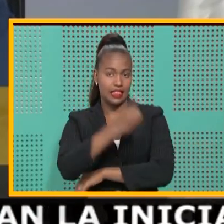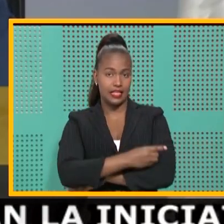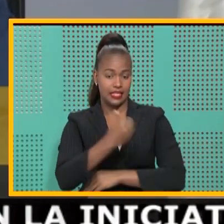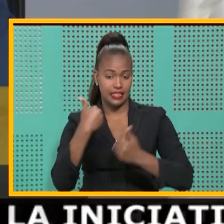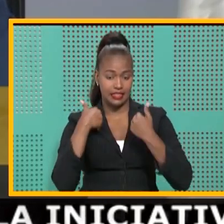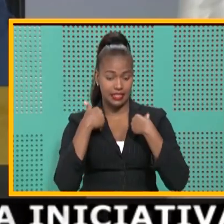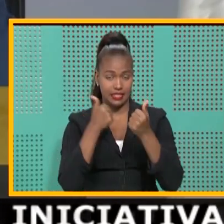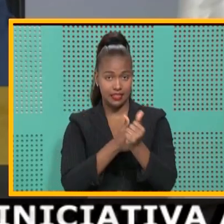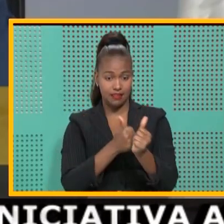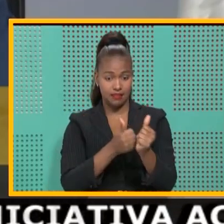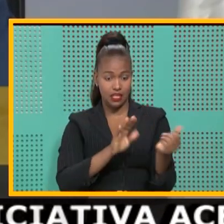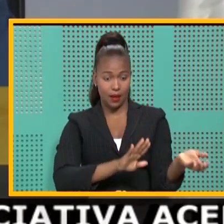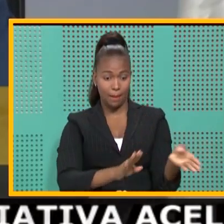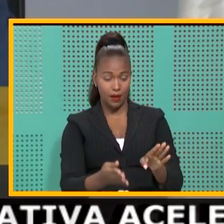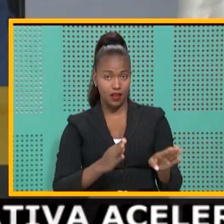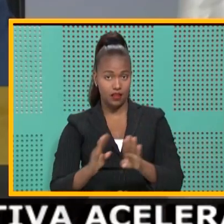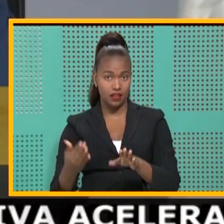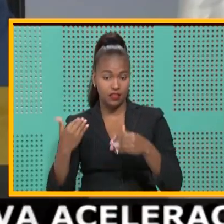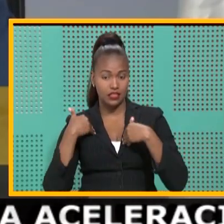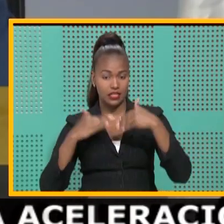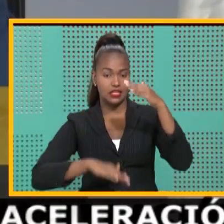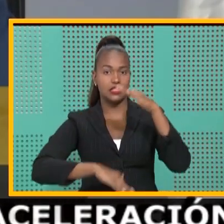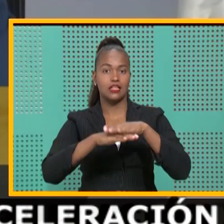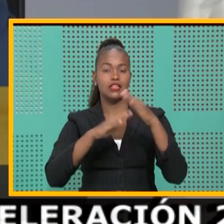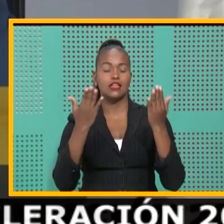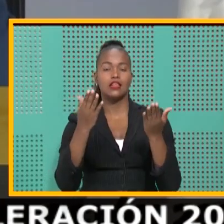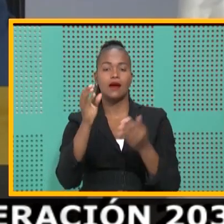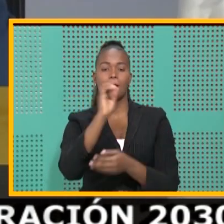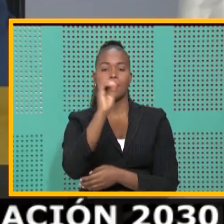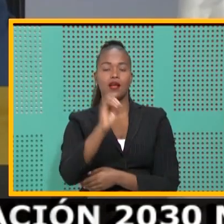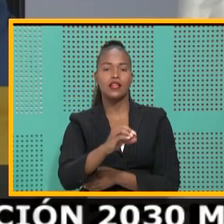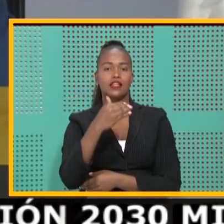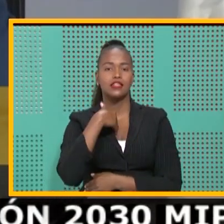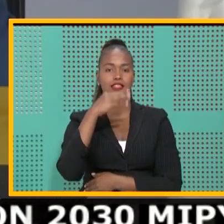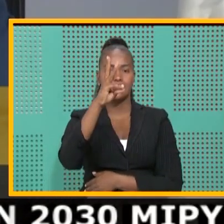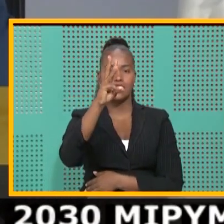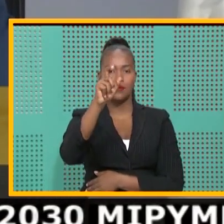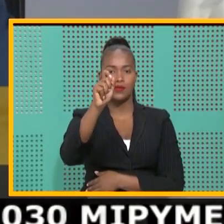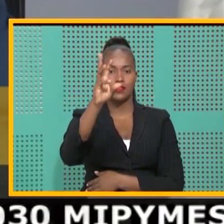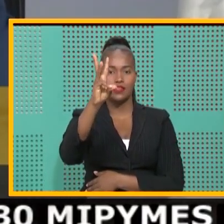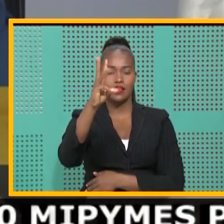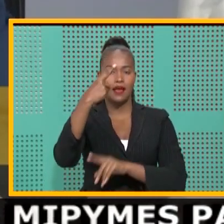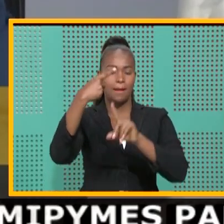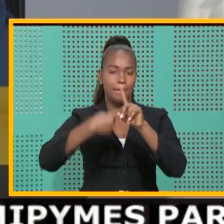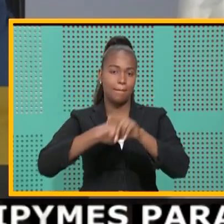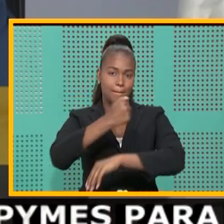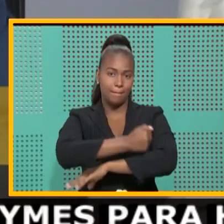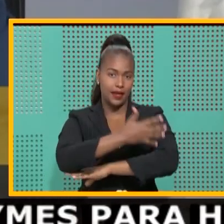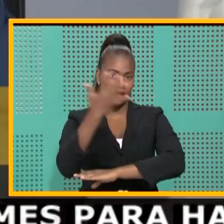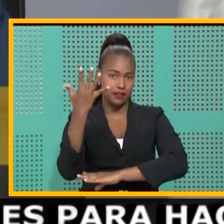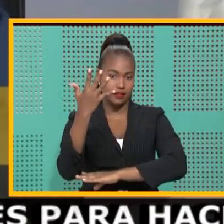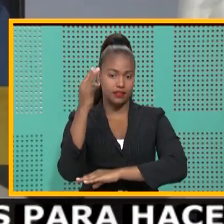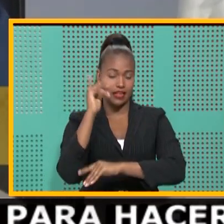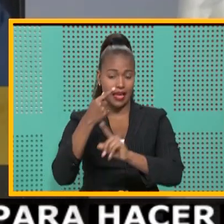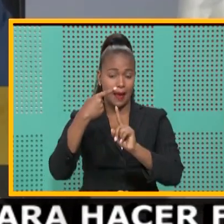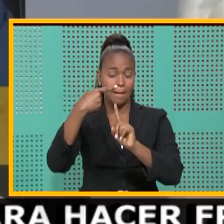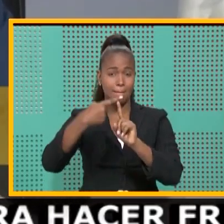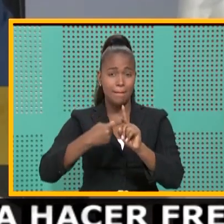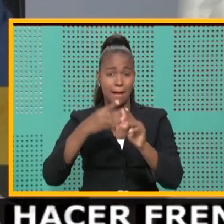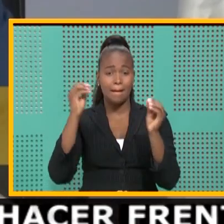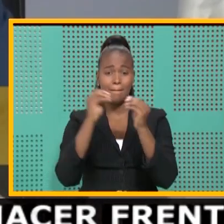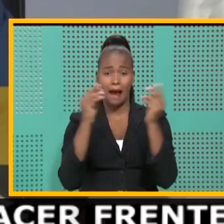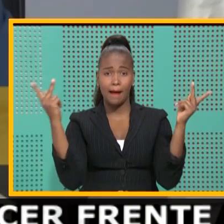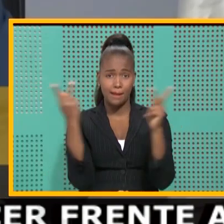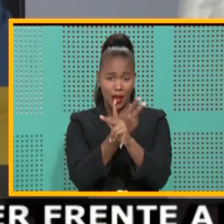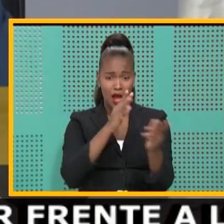que hubo fallecimiento, alcanzaron una media de 6.6 durante el mes de marzo. El mes más trágico de las